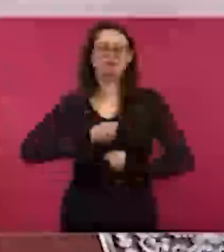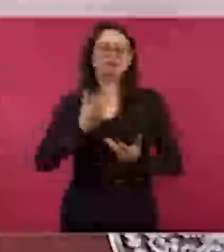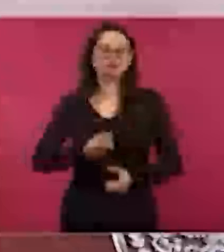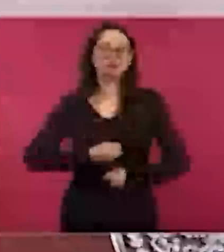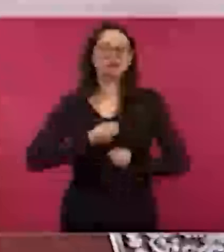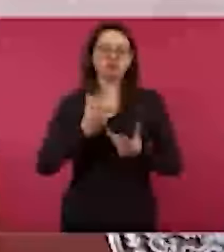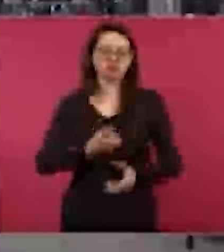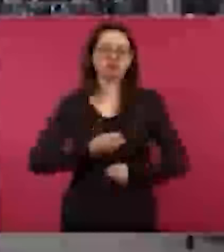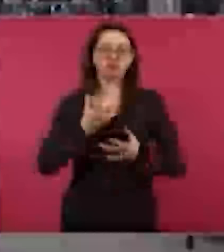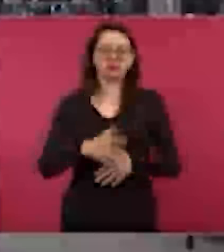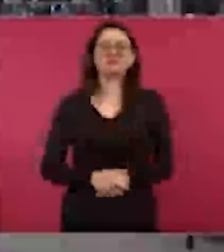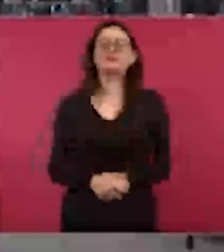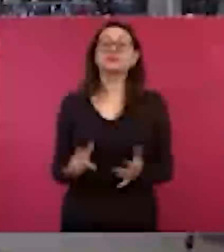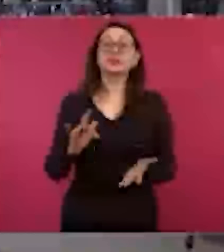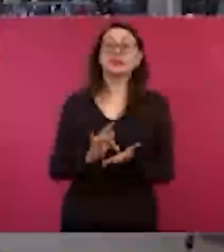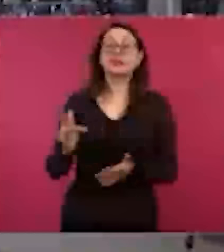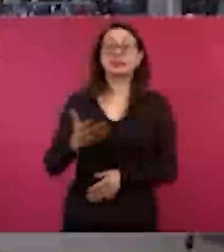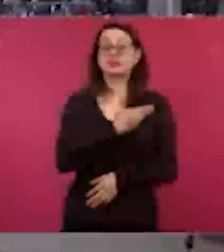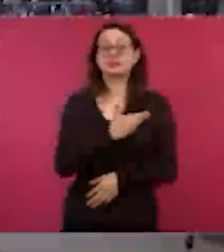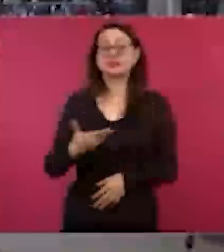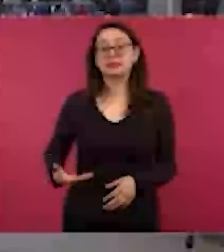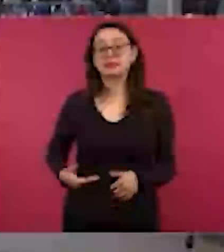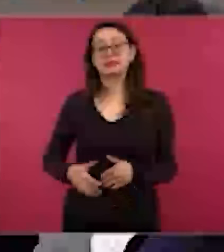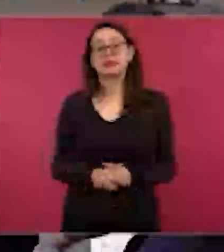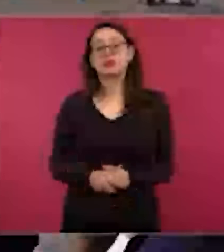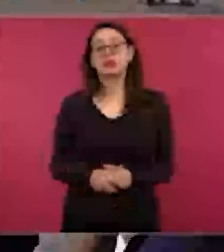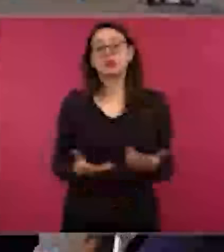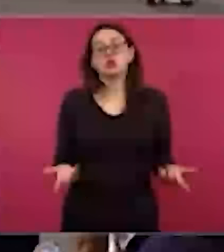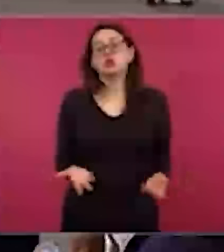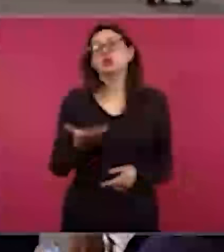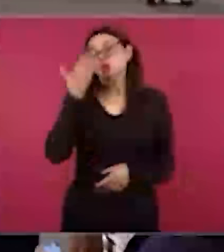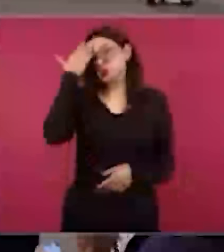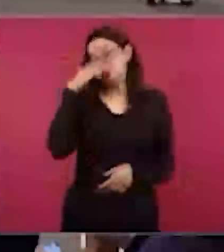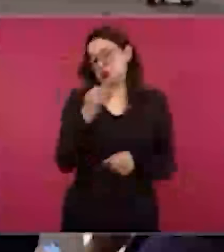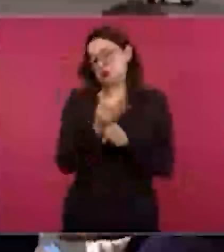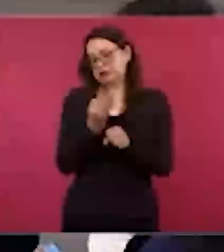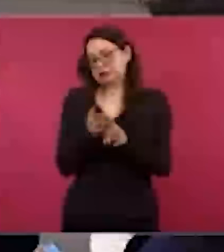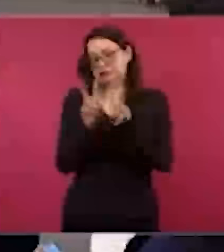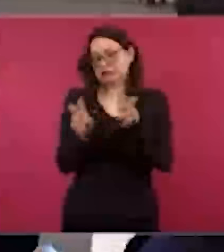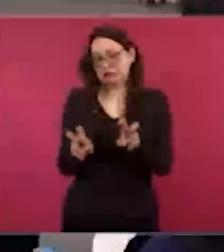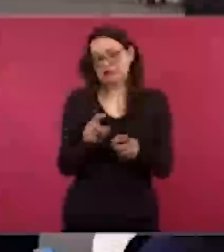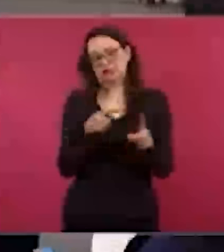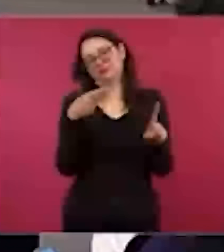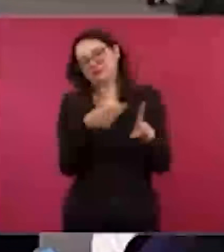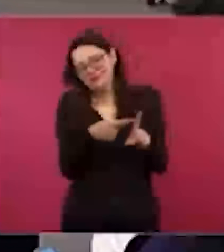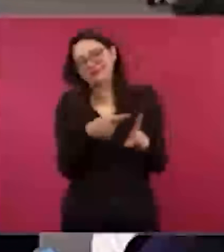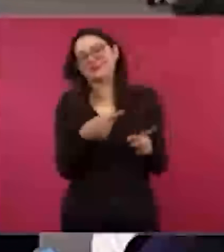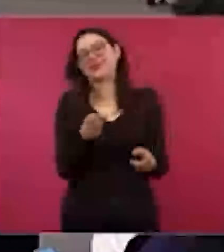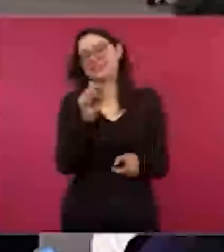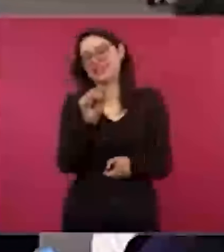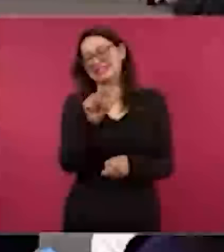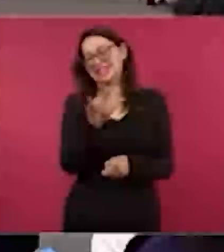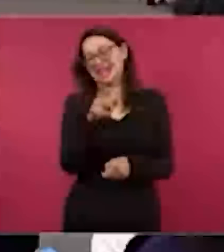Gracias, presidente. Por otro lado, yo sé que ya está muy trillado el tema de Salinas Pliego. Sin embargo, ayer lo dijo